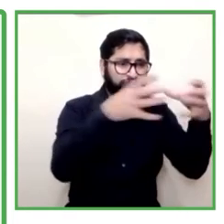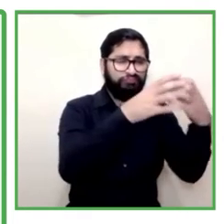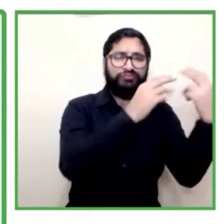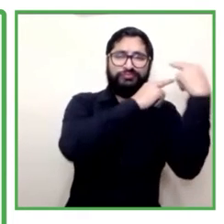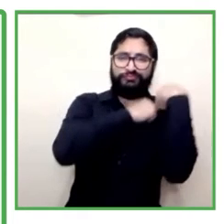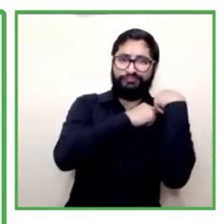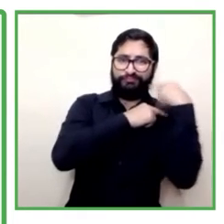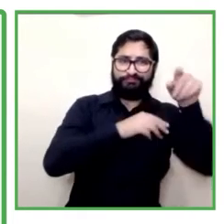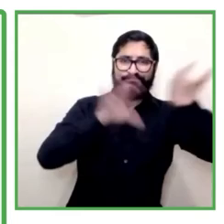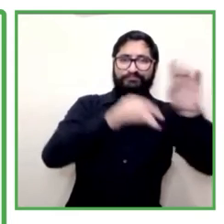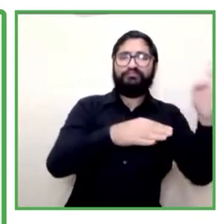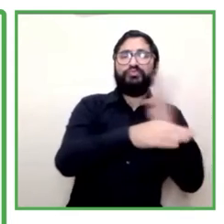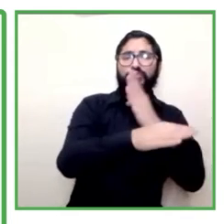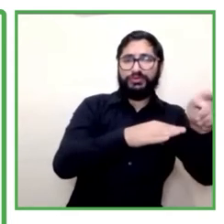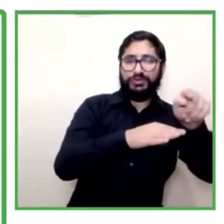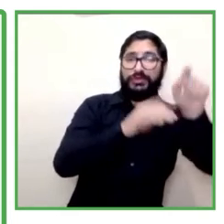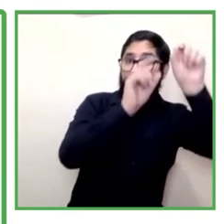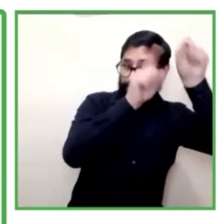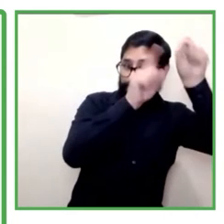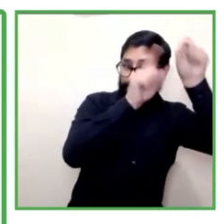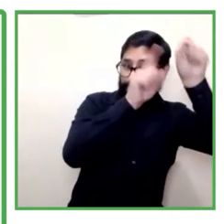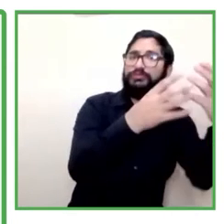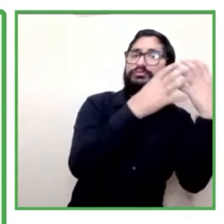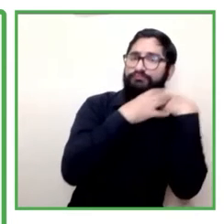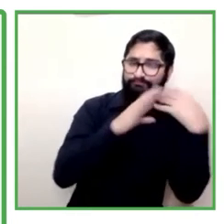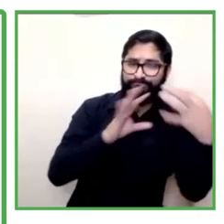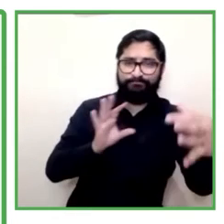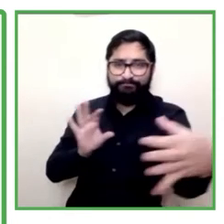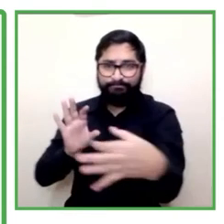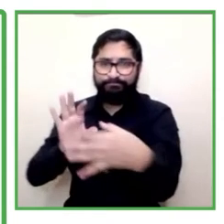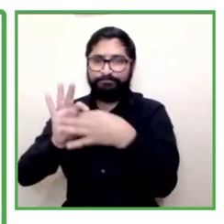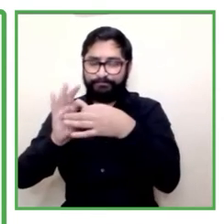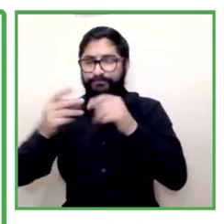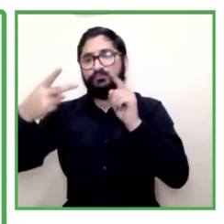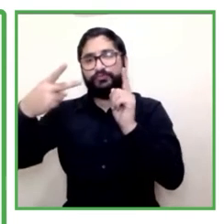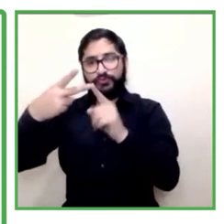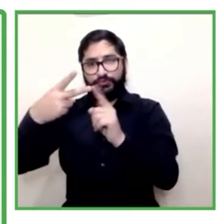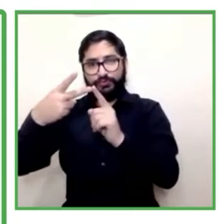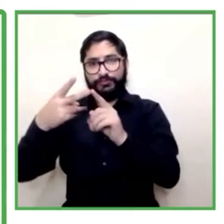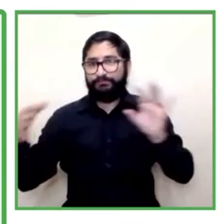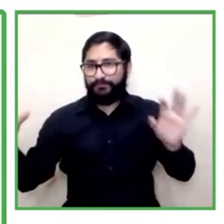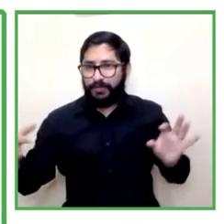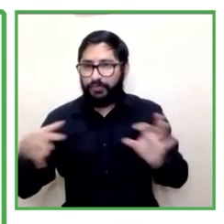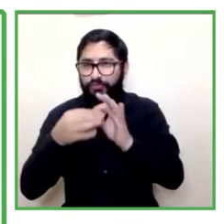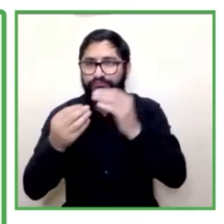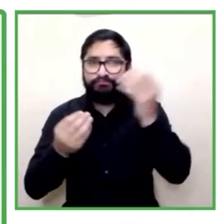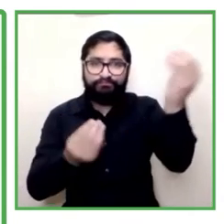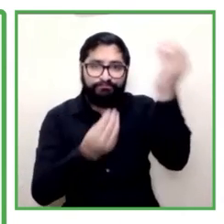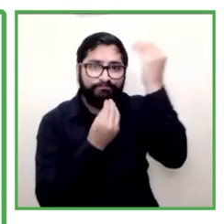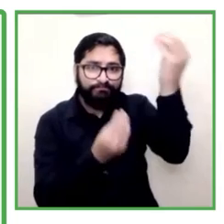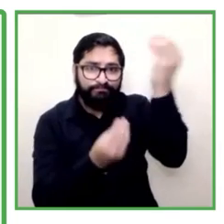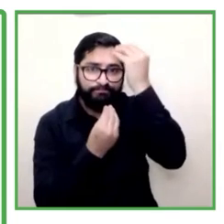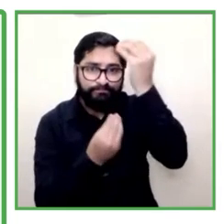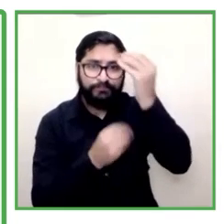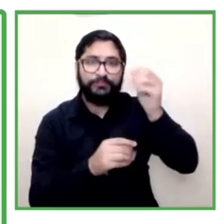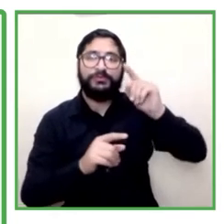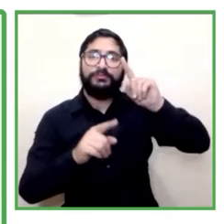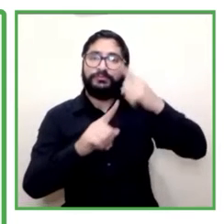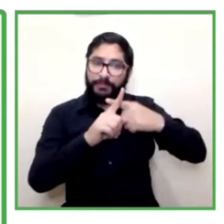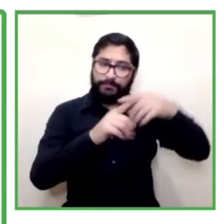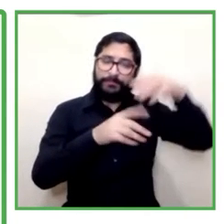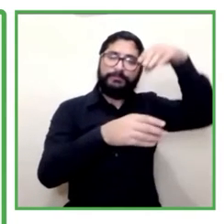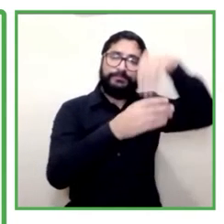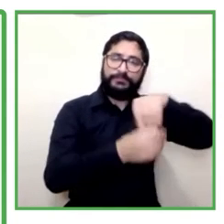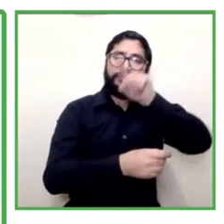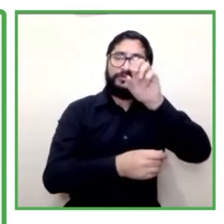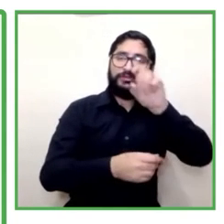también hemos vinculado aprendizos que desarrollan su etapa productiva en el SENA y posteriormente hemos tenido la oportunidad de hacer un